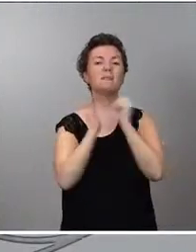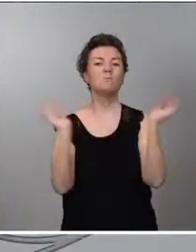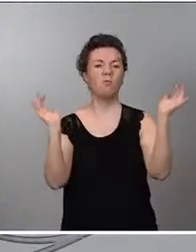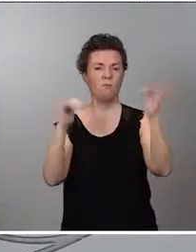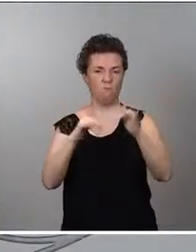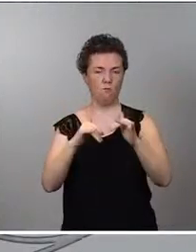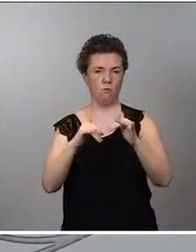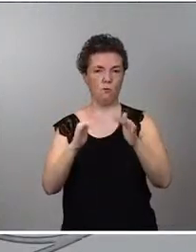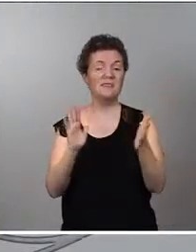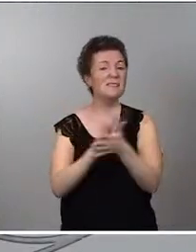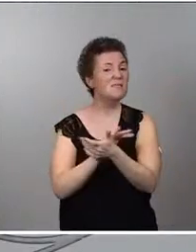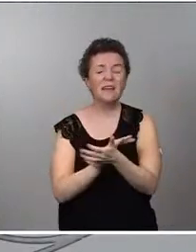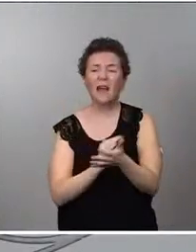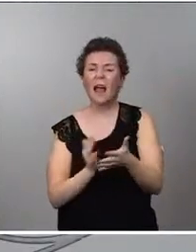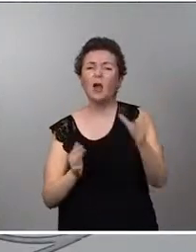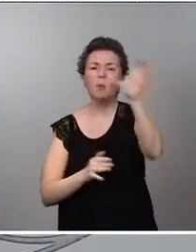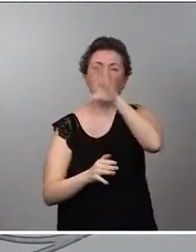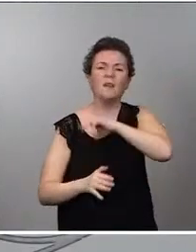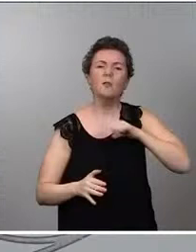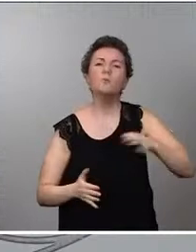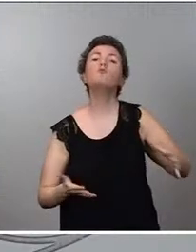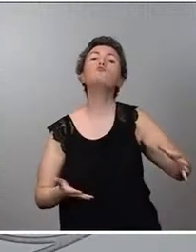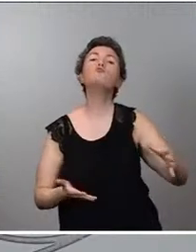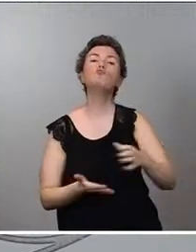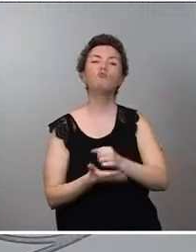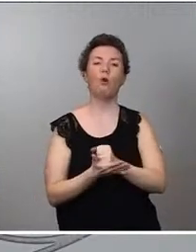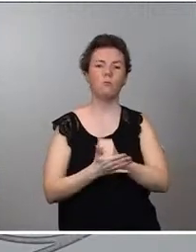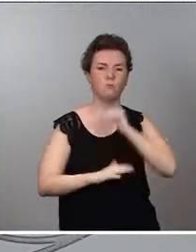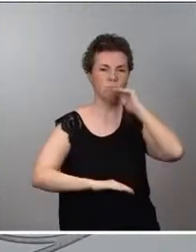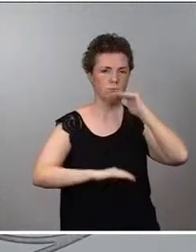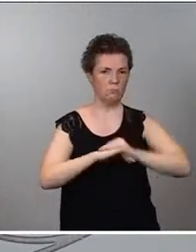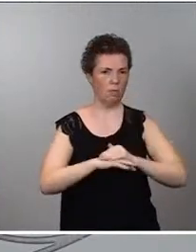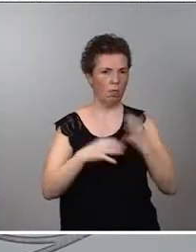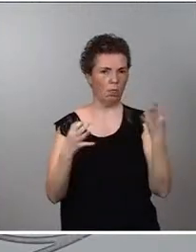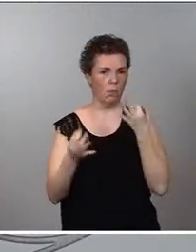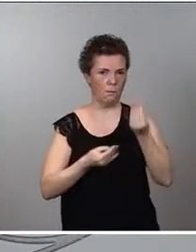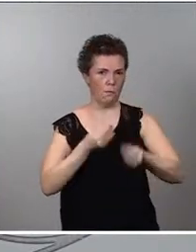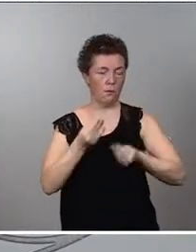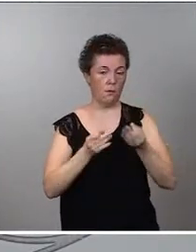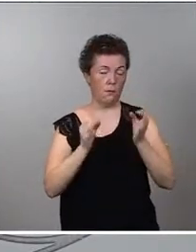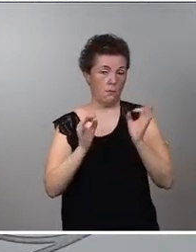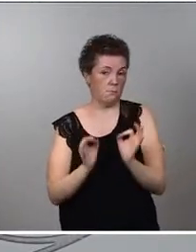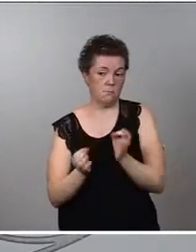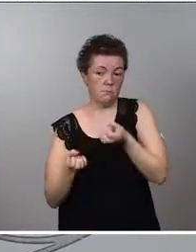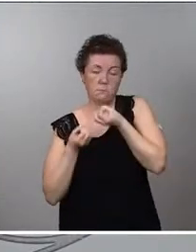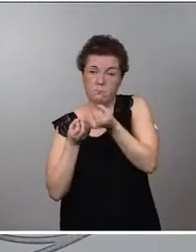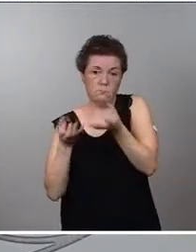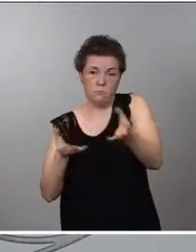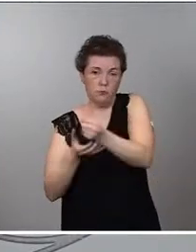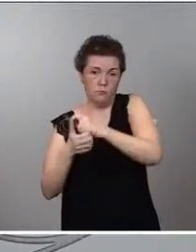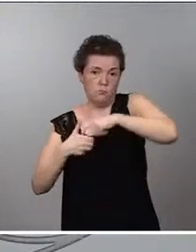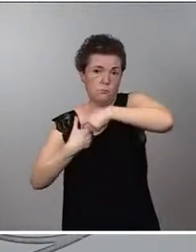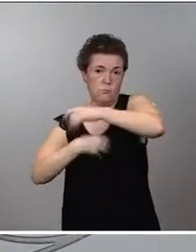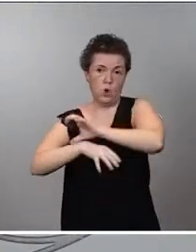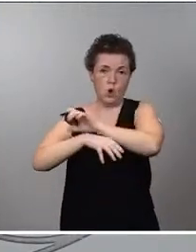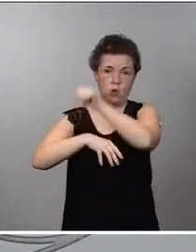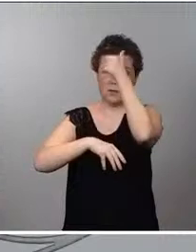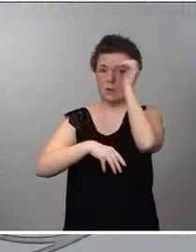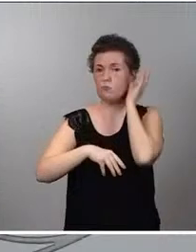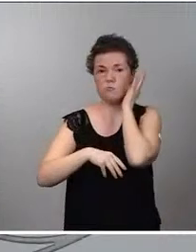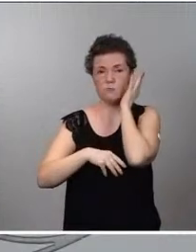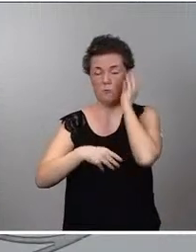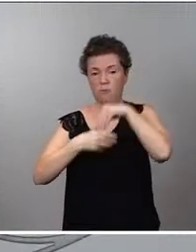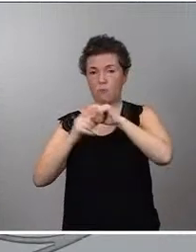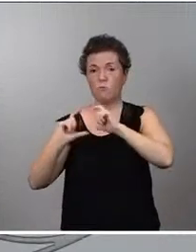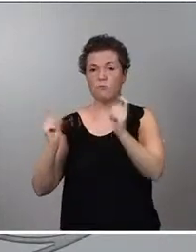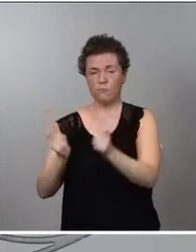todas, todas las comunidades autónomas la van a llevar a término, como así han manifestado todos sus consejeros y consejeras en este Consejo